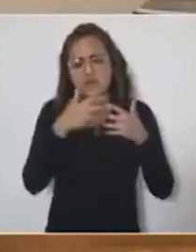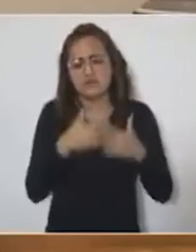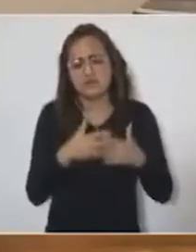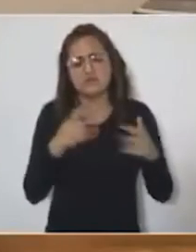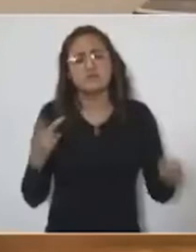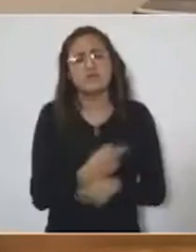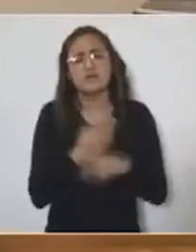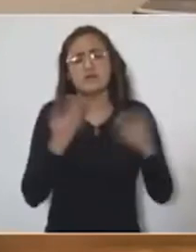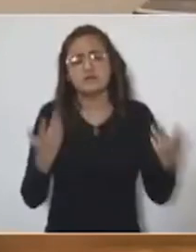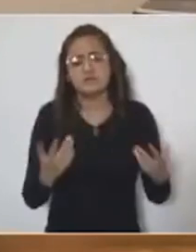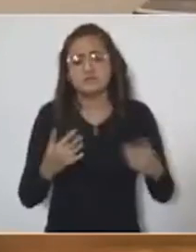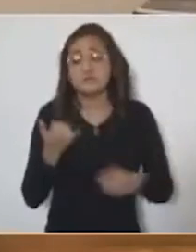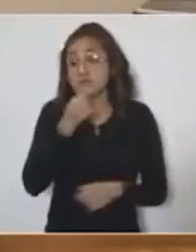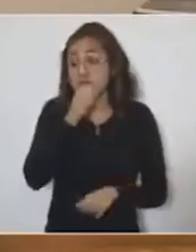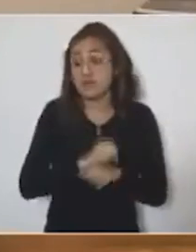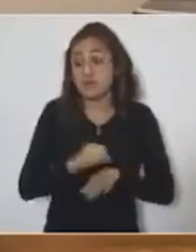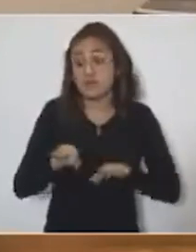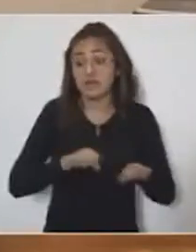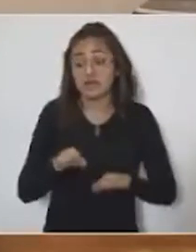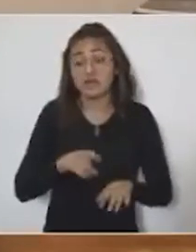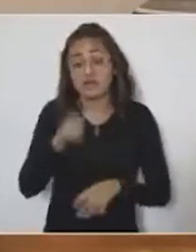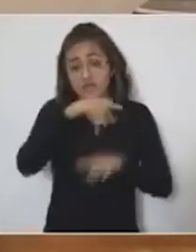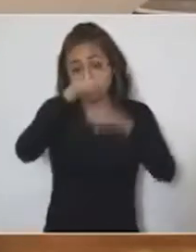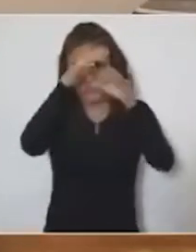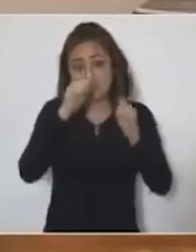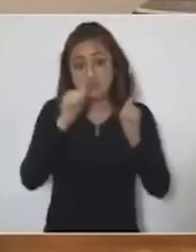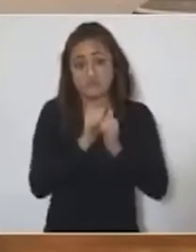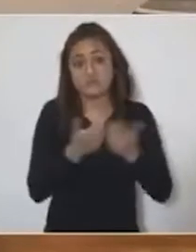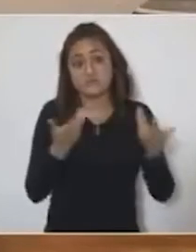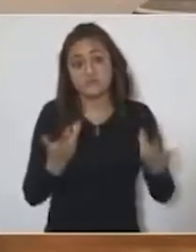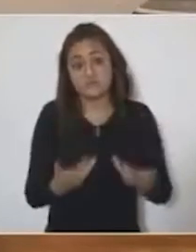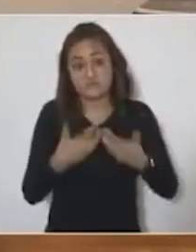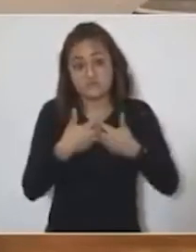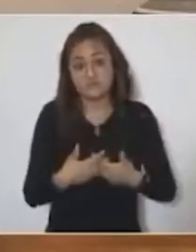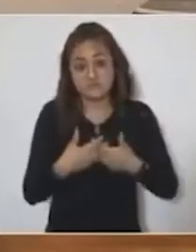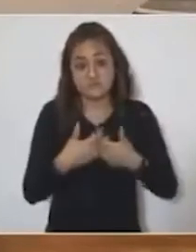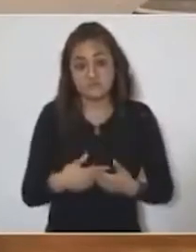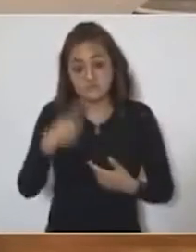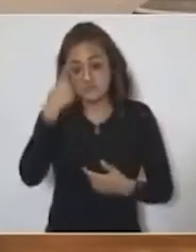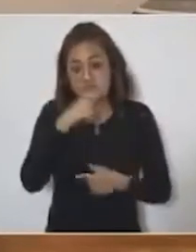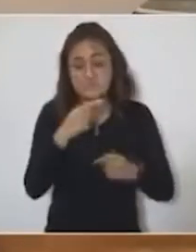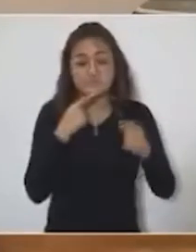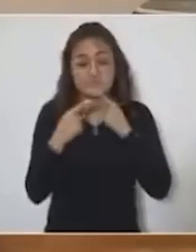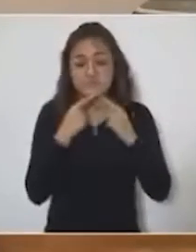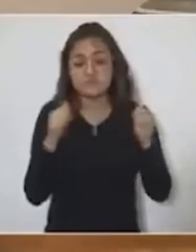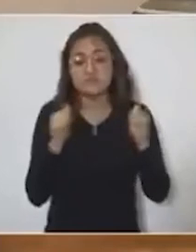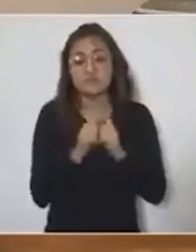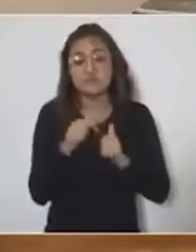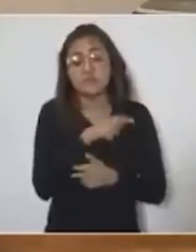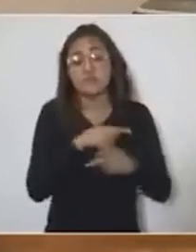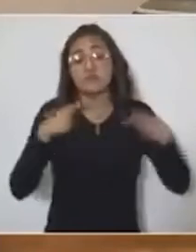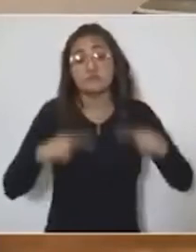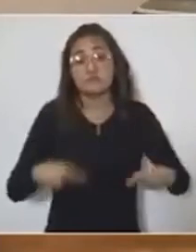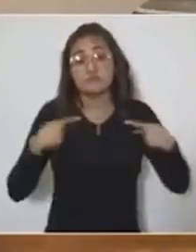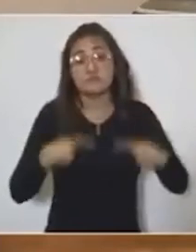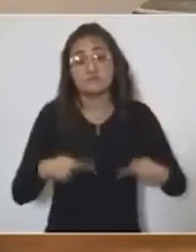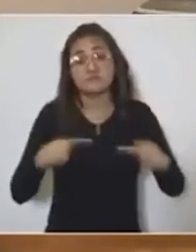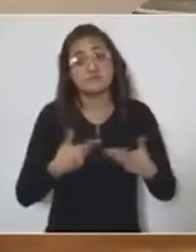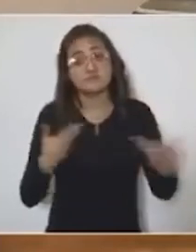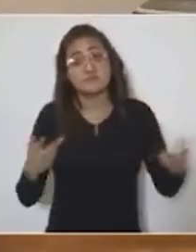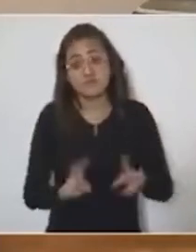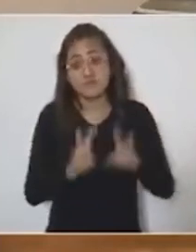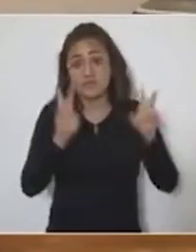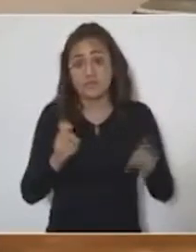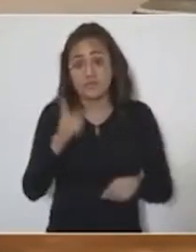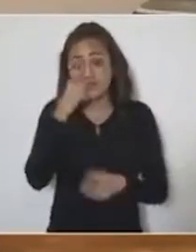secretario del Trabajo, con las empresas para dialogar con empresarios en este